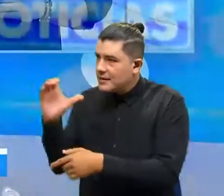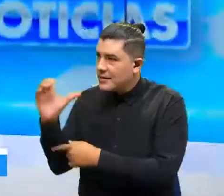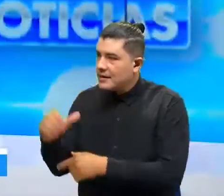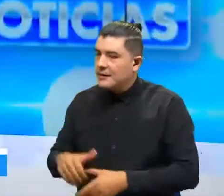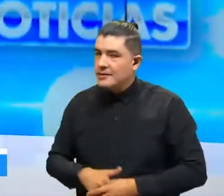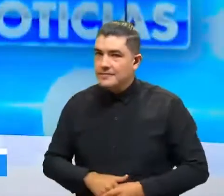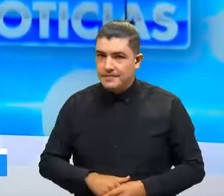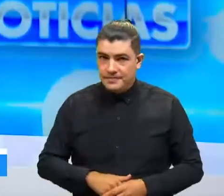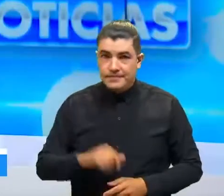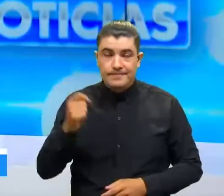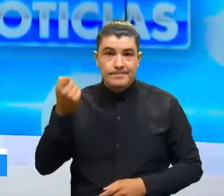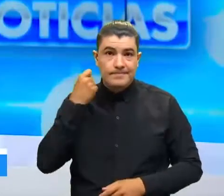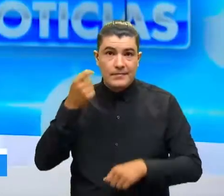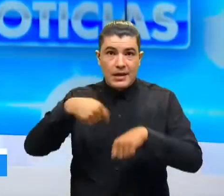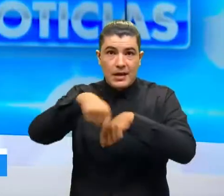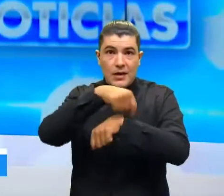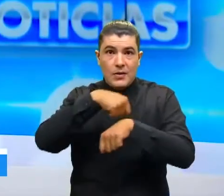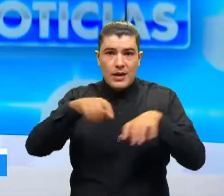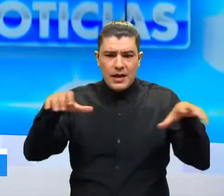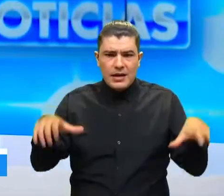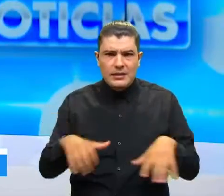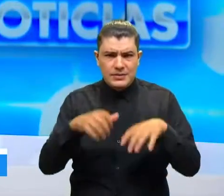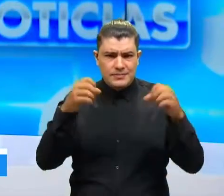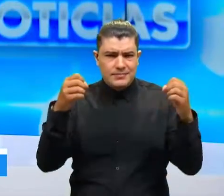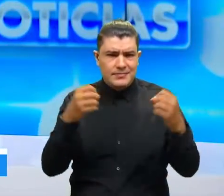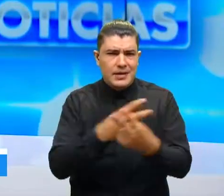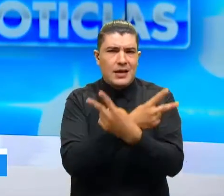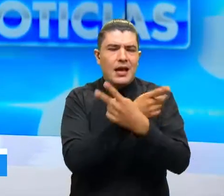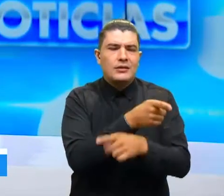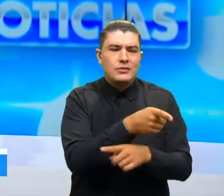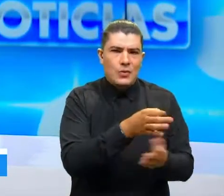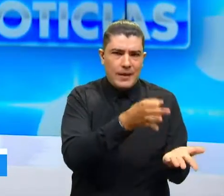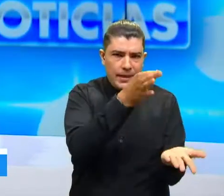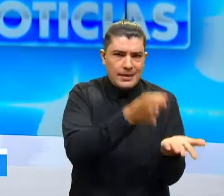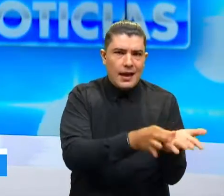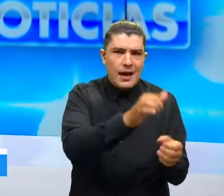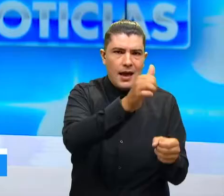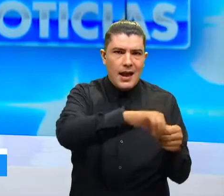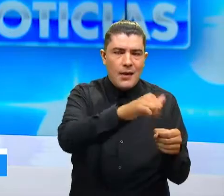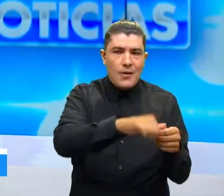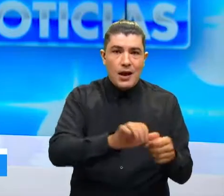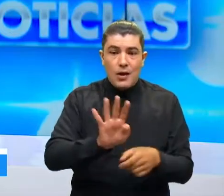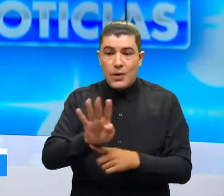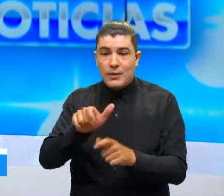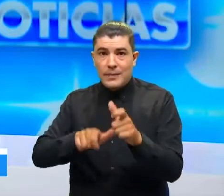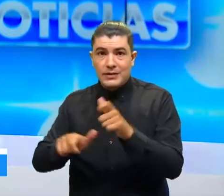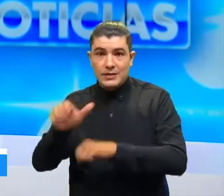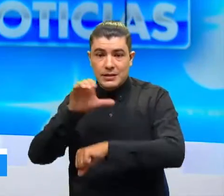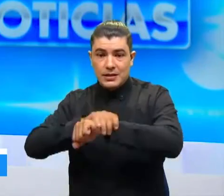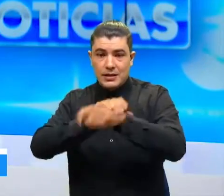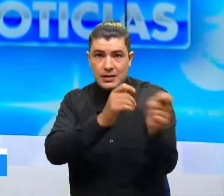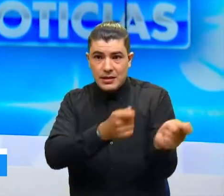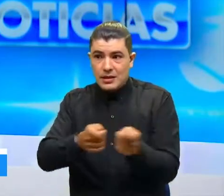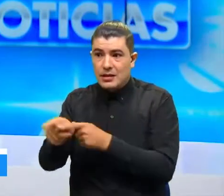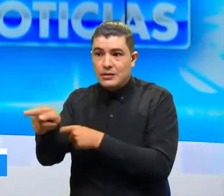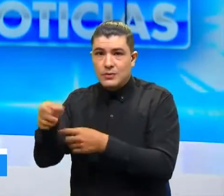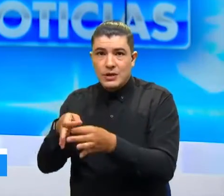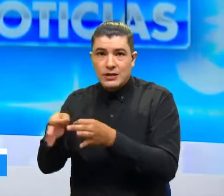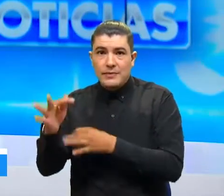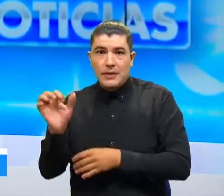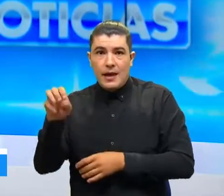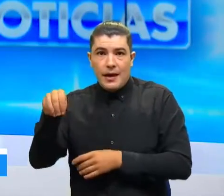En las últimas horas se registró un nuevo atentado en la capital de Arauca. Asimismo, las cuatro personas secuestradas en una jurisdicción del municipio de Tame fueron